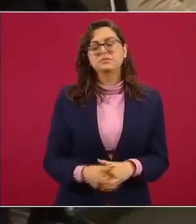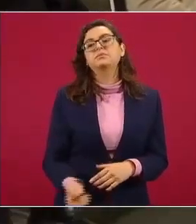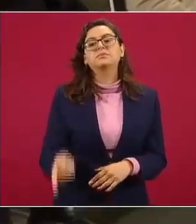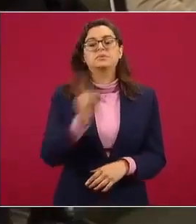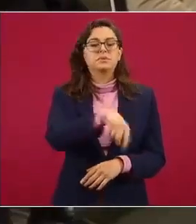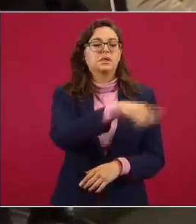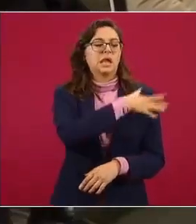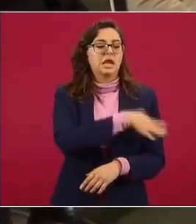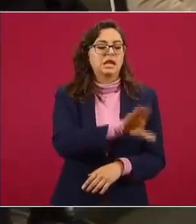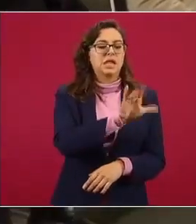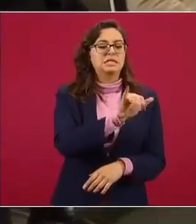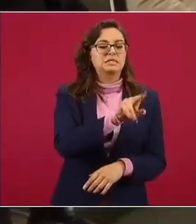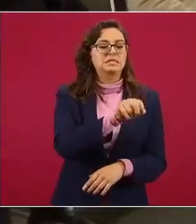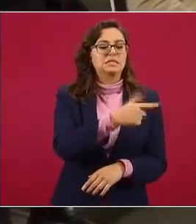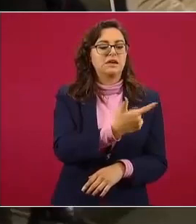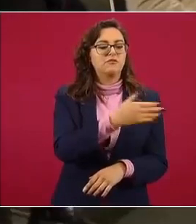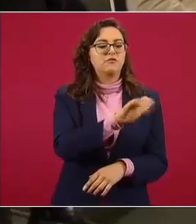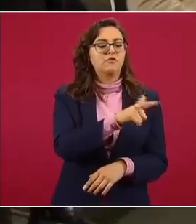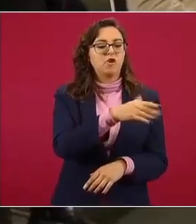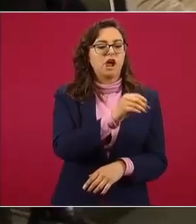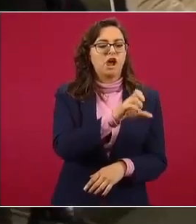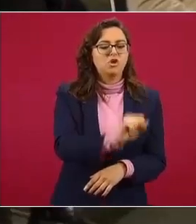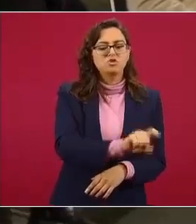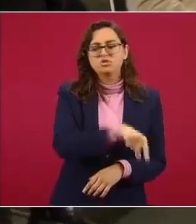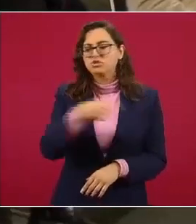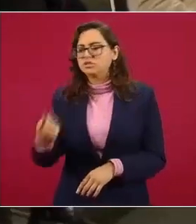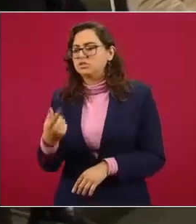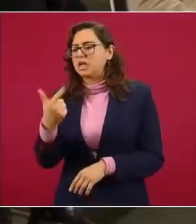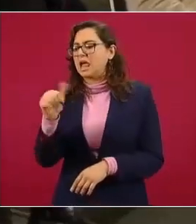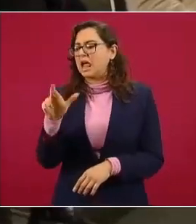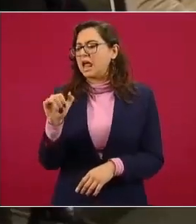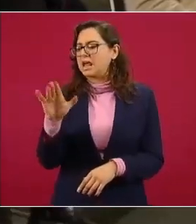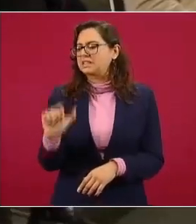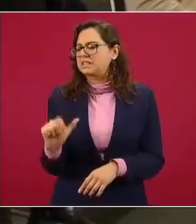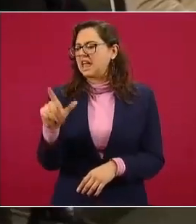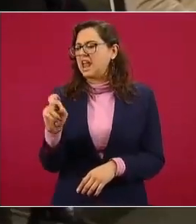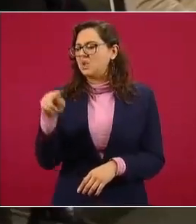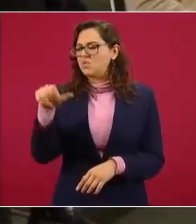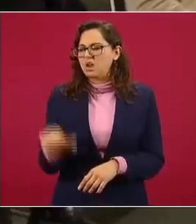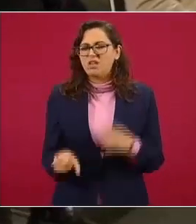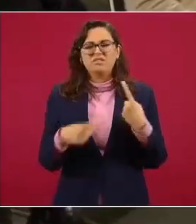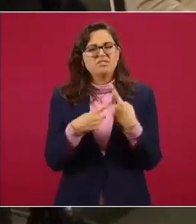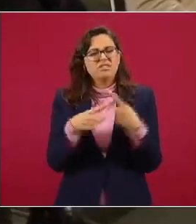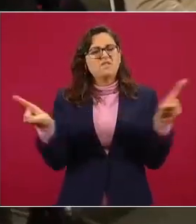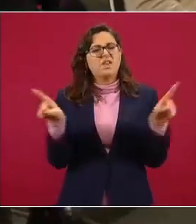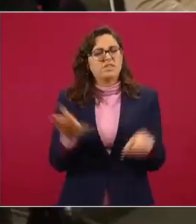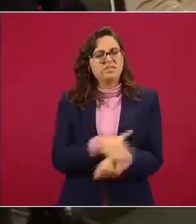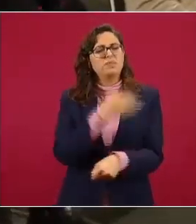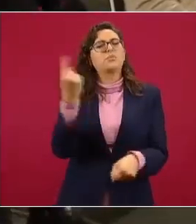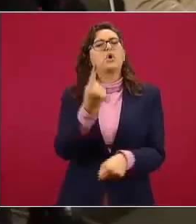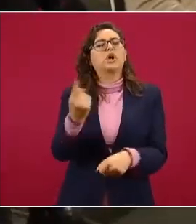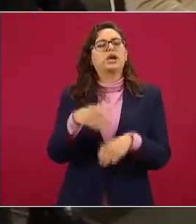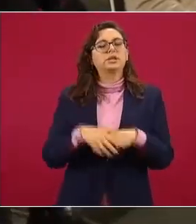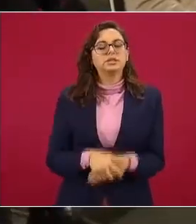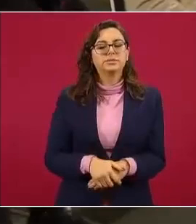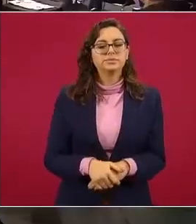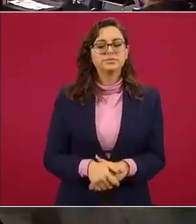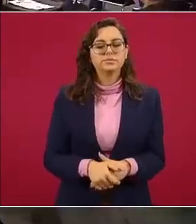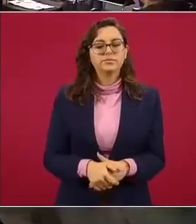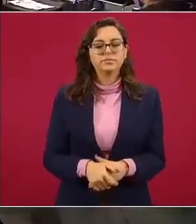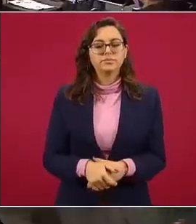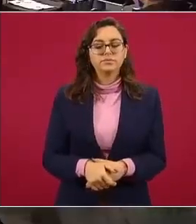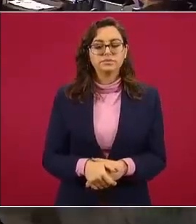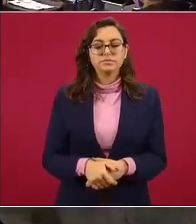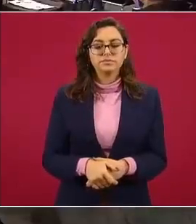fuegos con el caso de García Luna el cúmulo de pruebas el tipo de investigación por qué actuar de manera distinta bueno